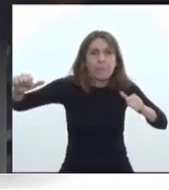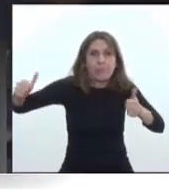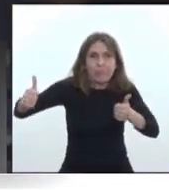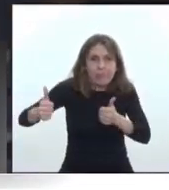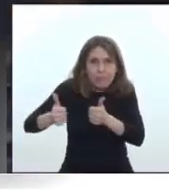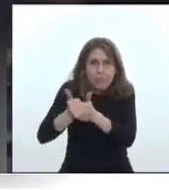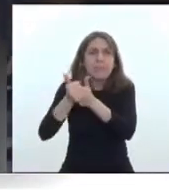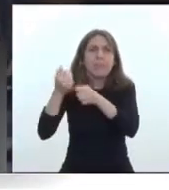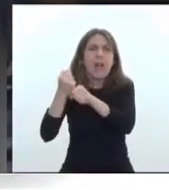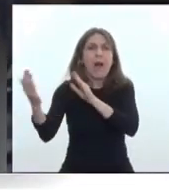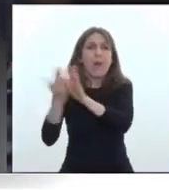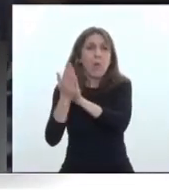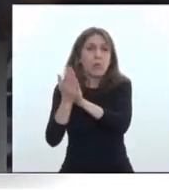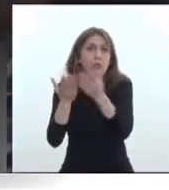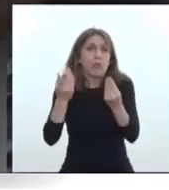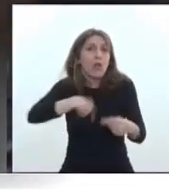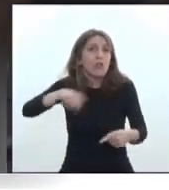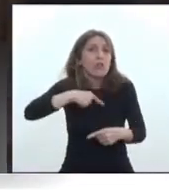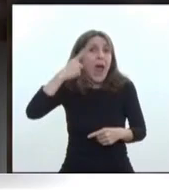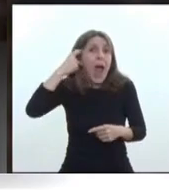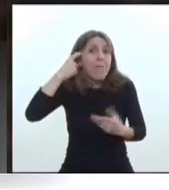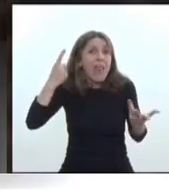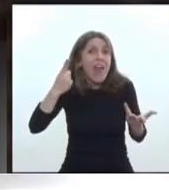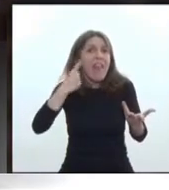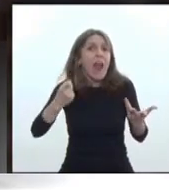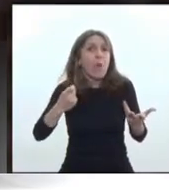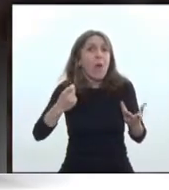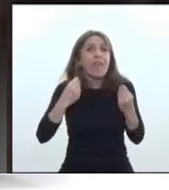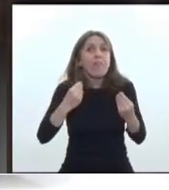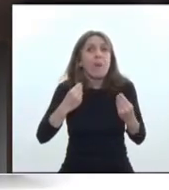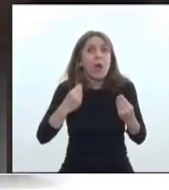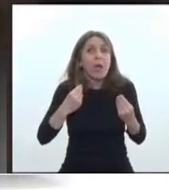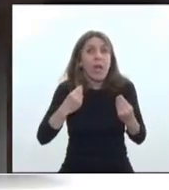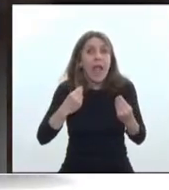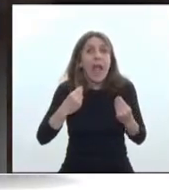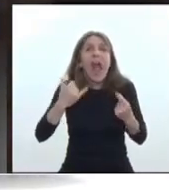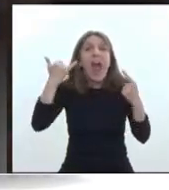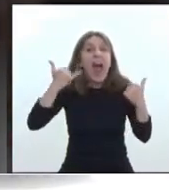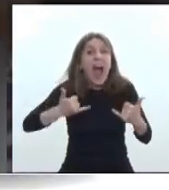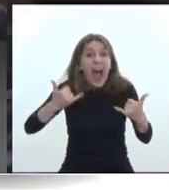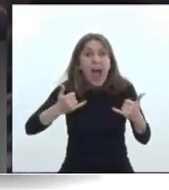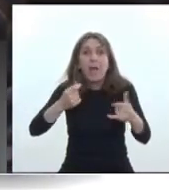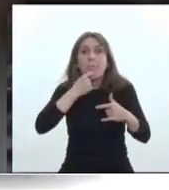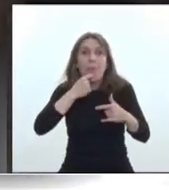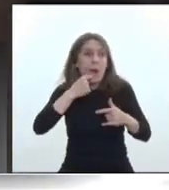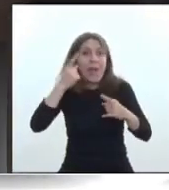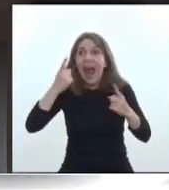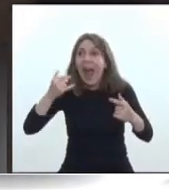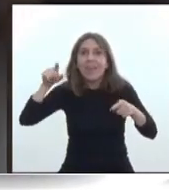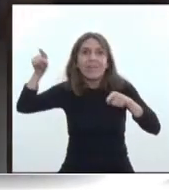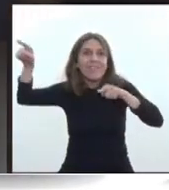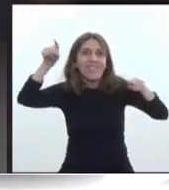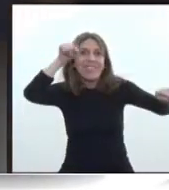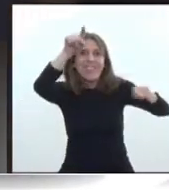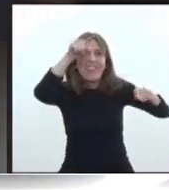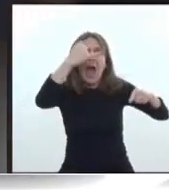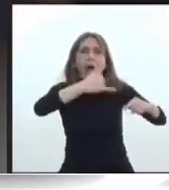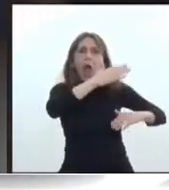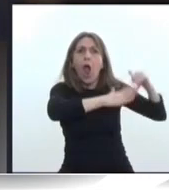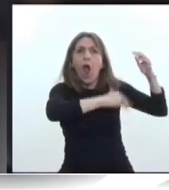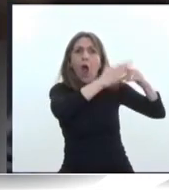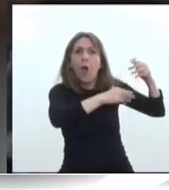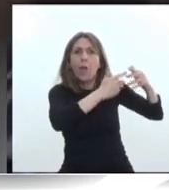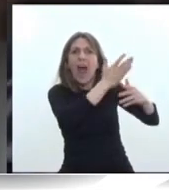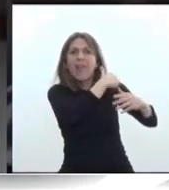que nos demos cuenta. Porque detrás de cada obra inconclusa, de cada casa inconclusa,